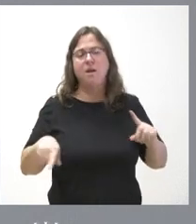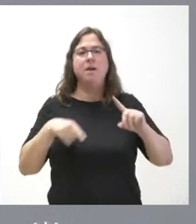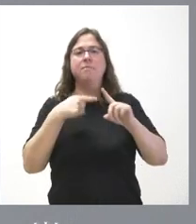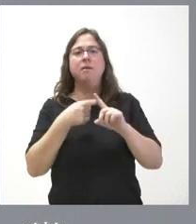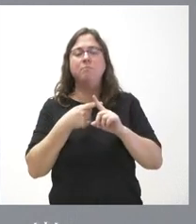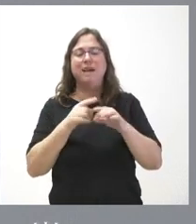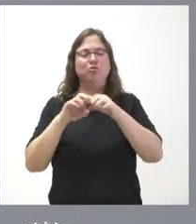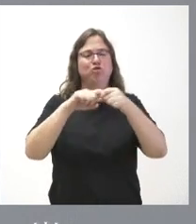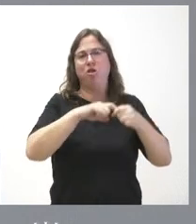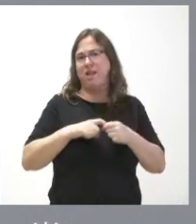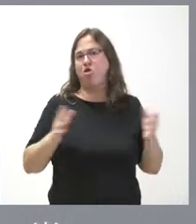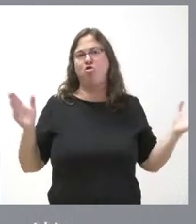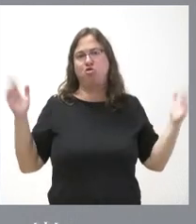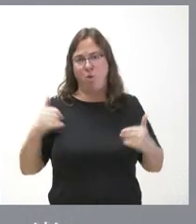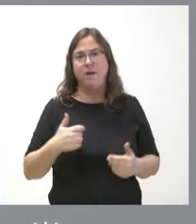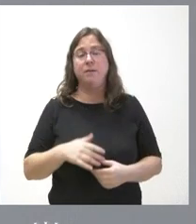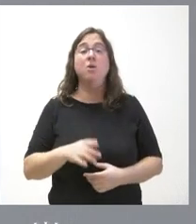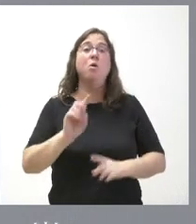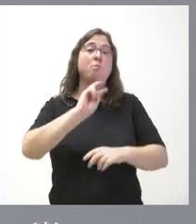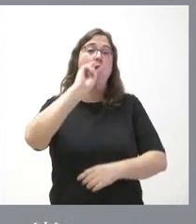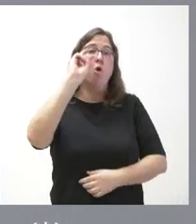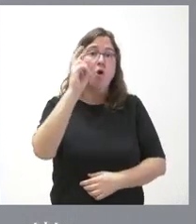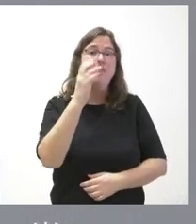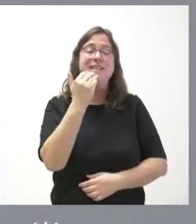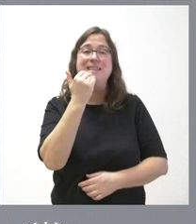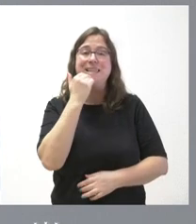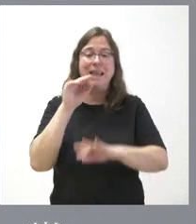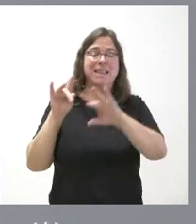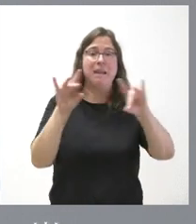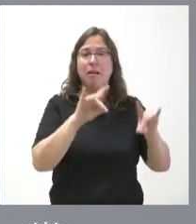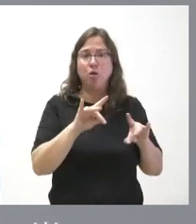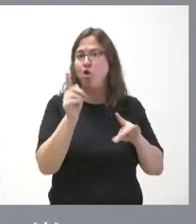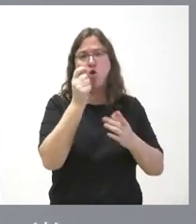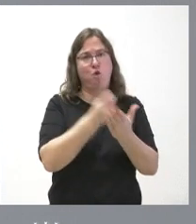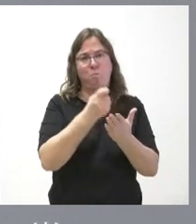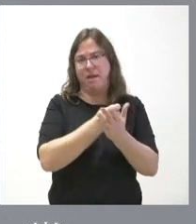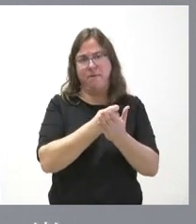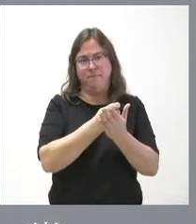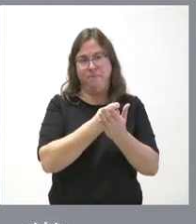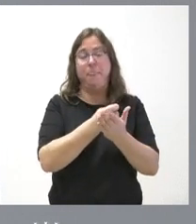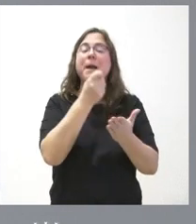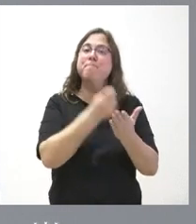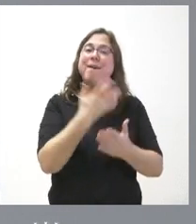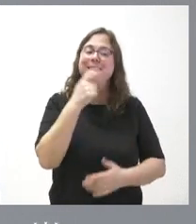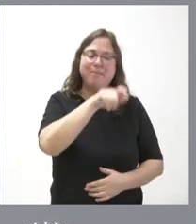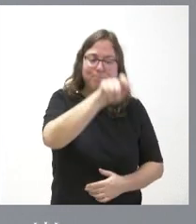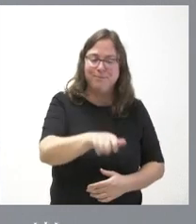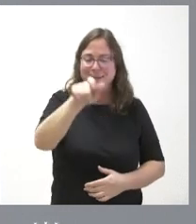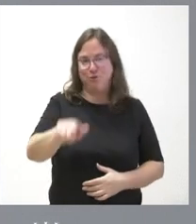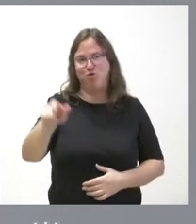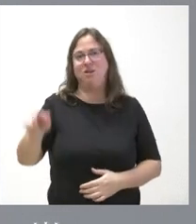insolidario que así sea. Por otra parte los territorios no pagan impuestos quienes pagan impuestos son las personas